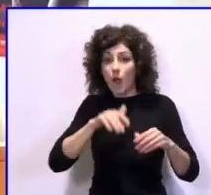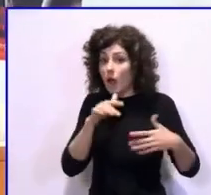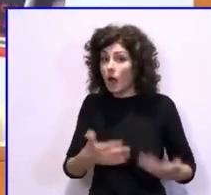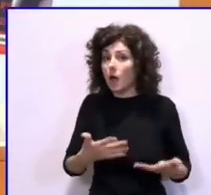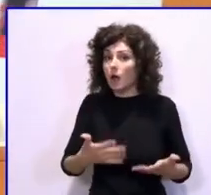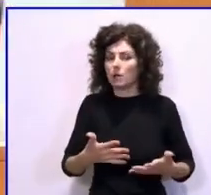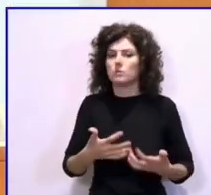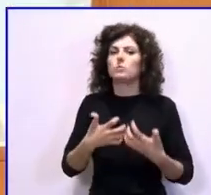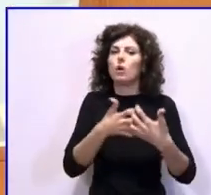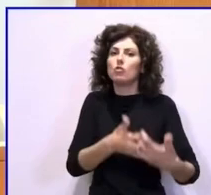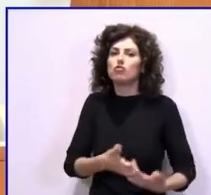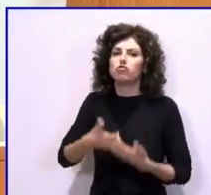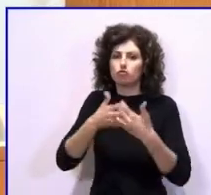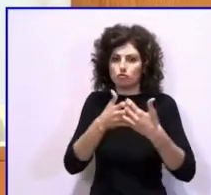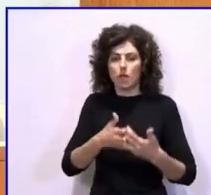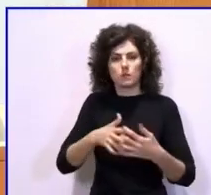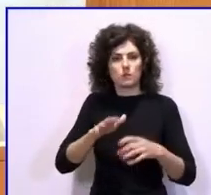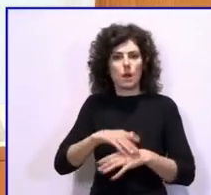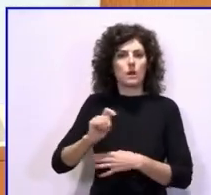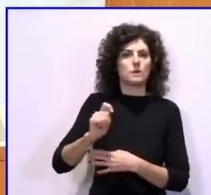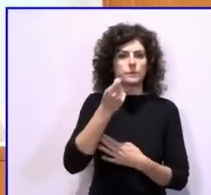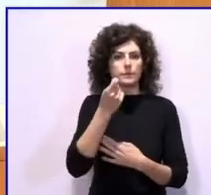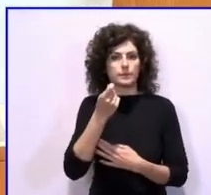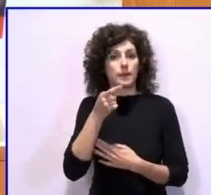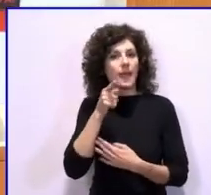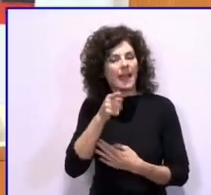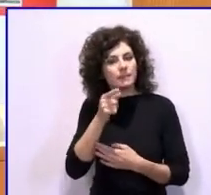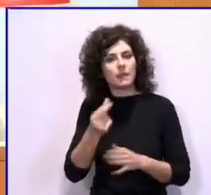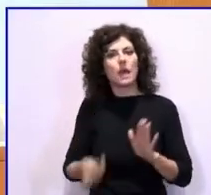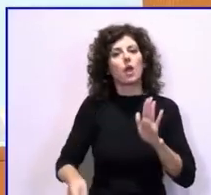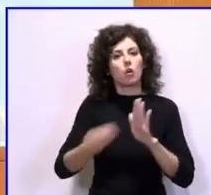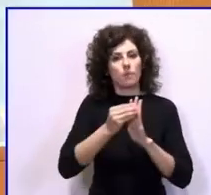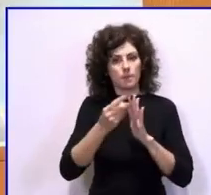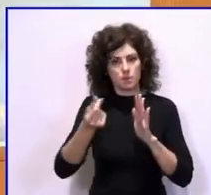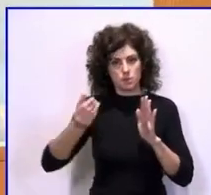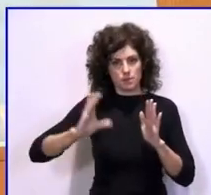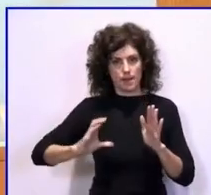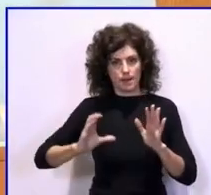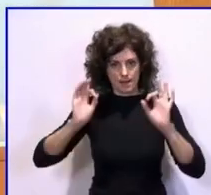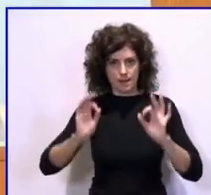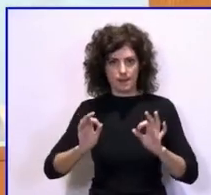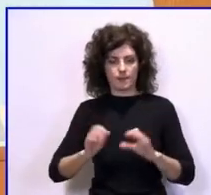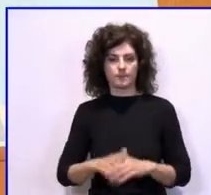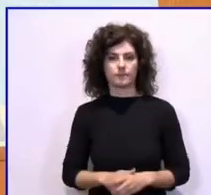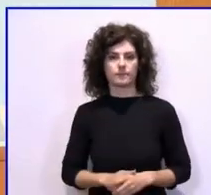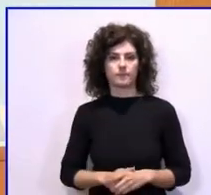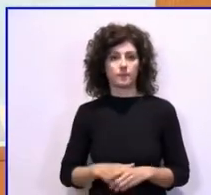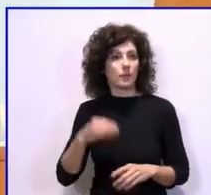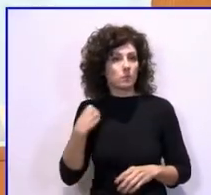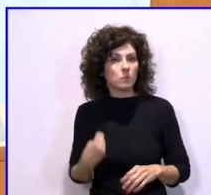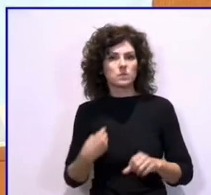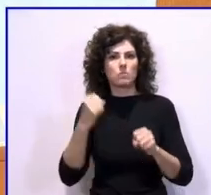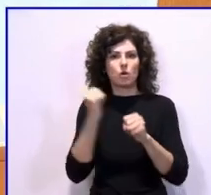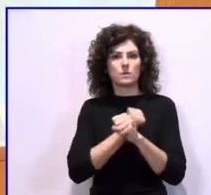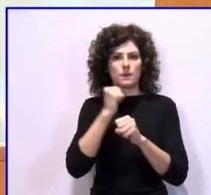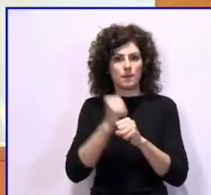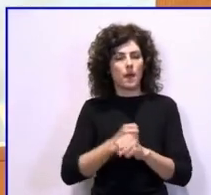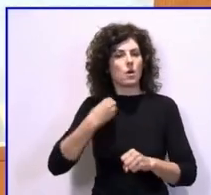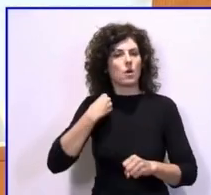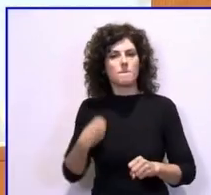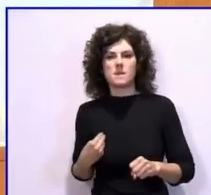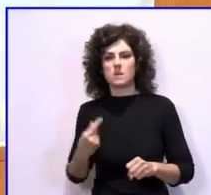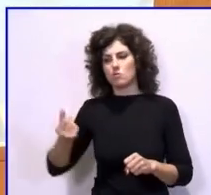luchando por conseguir este complemento salarial. Mismo trabajo, mismo